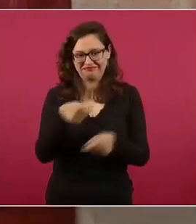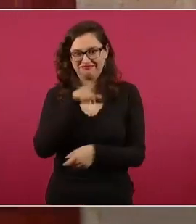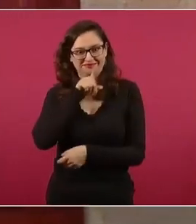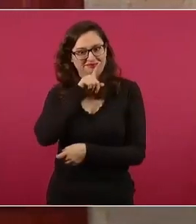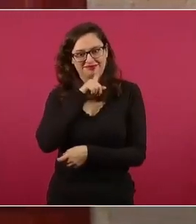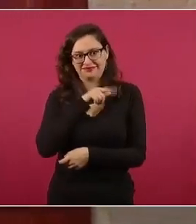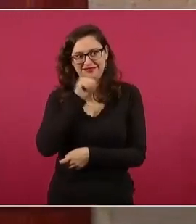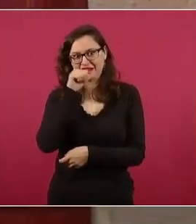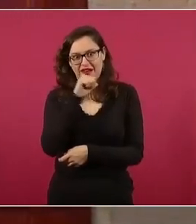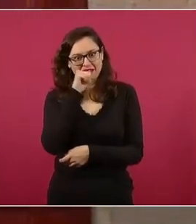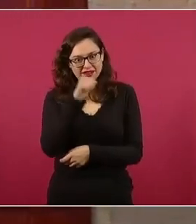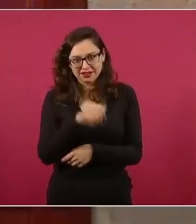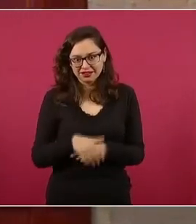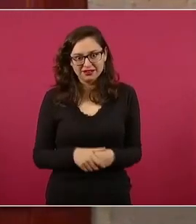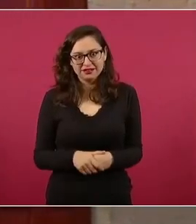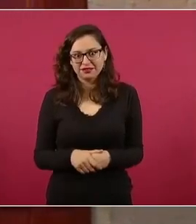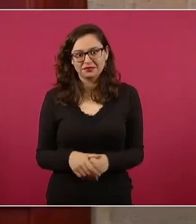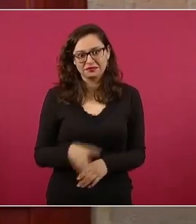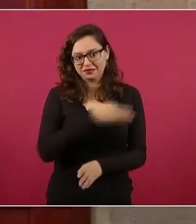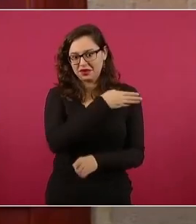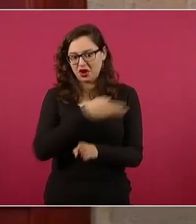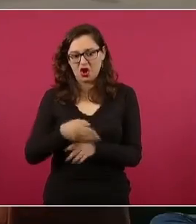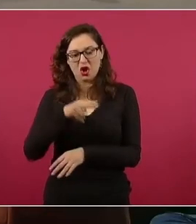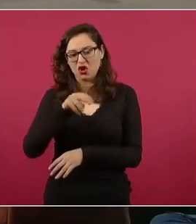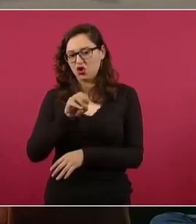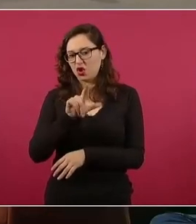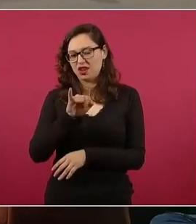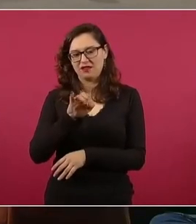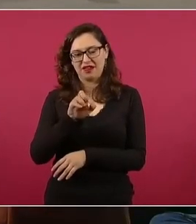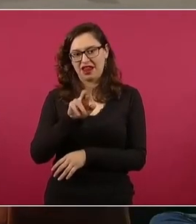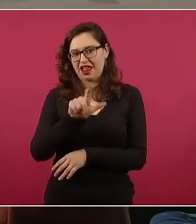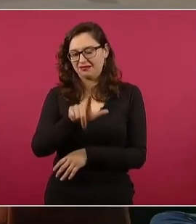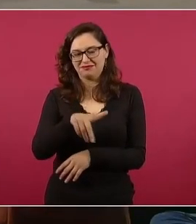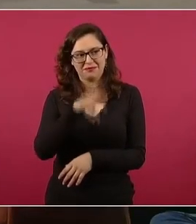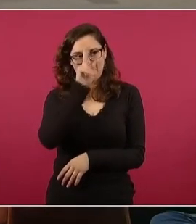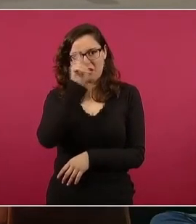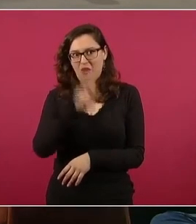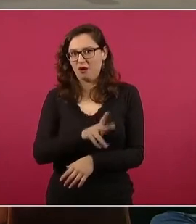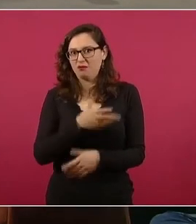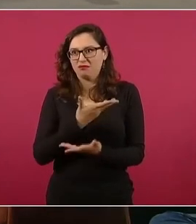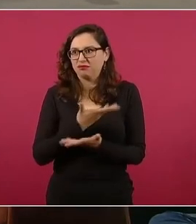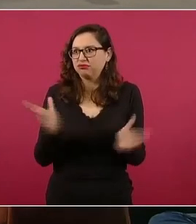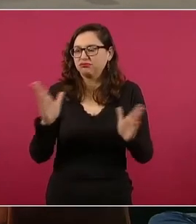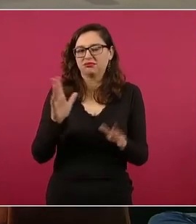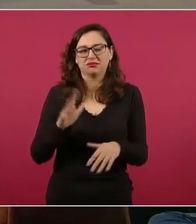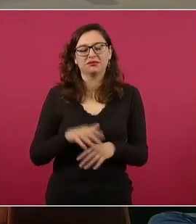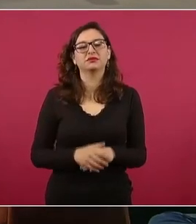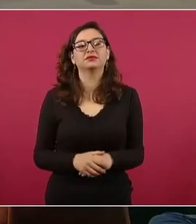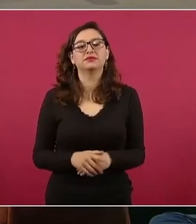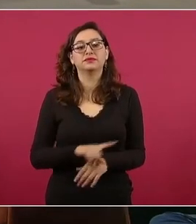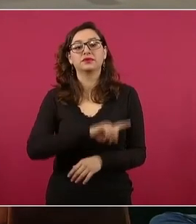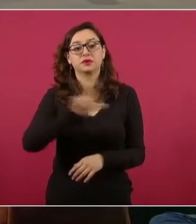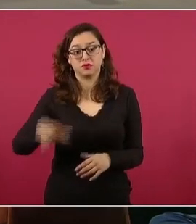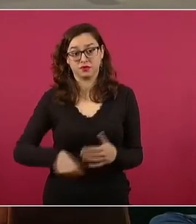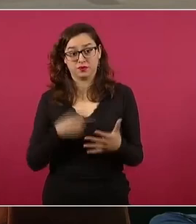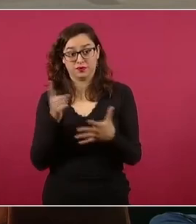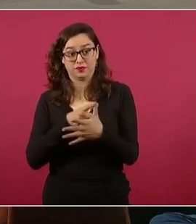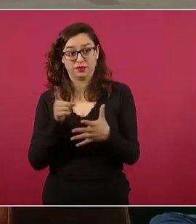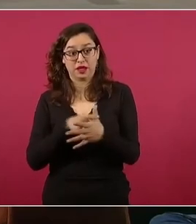descarada. Cinco. El 22 de diciembre de 1992 los legisladores